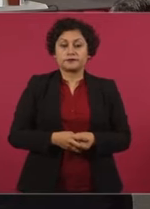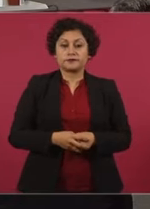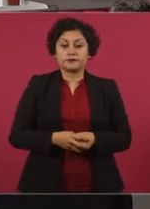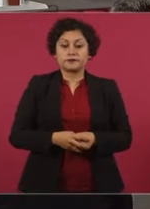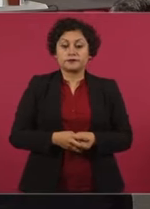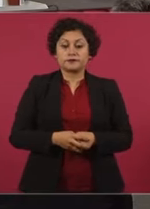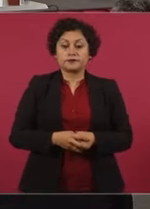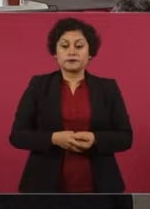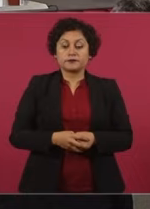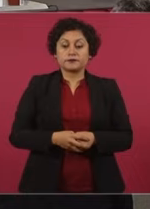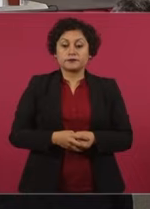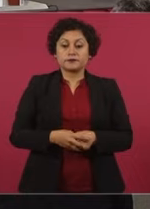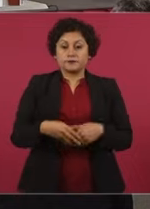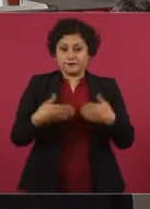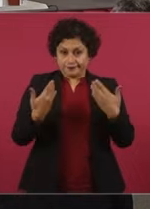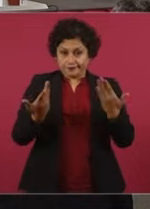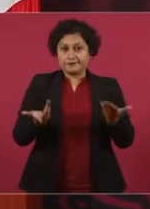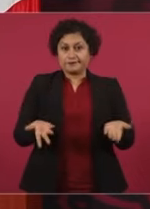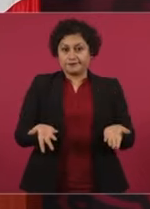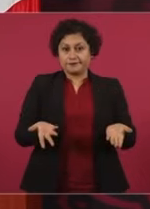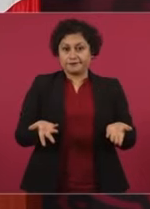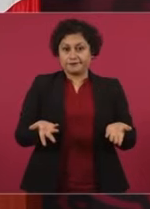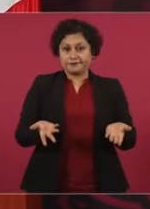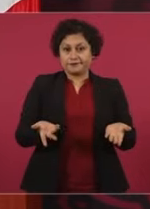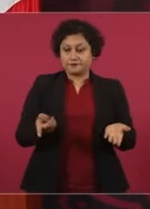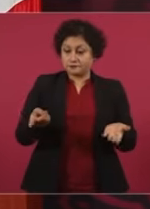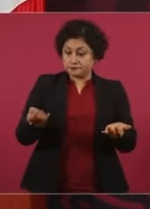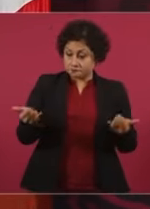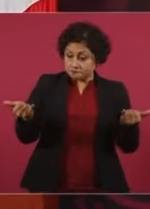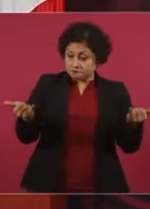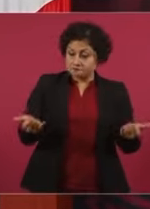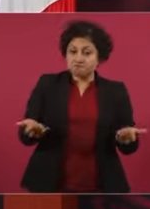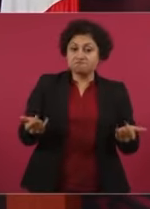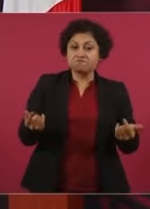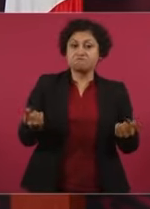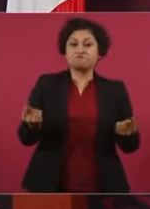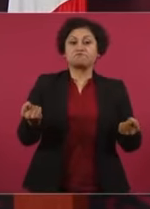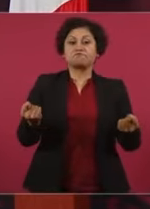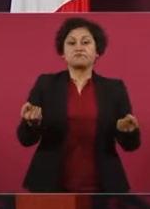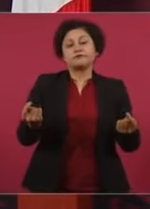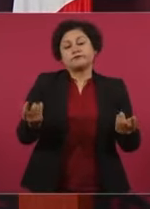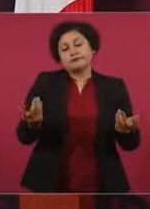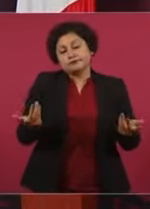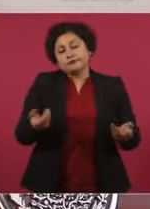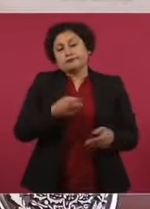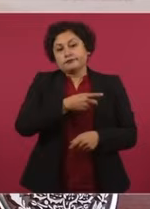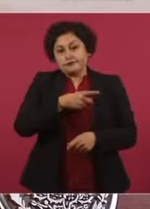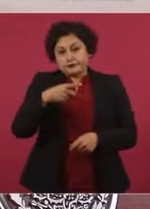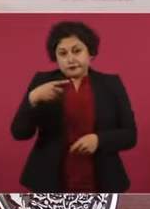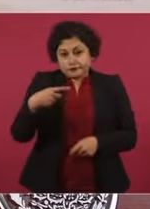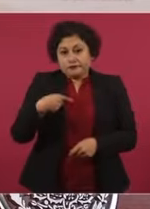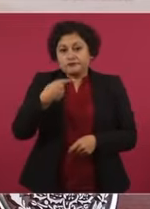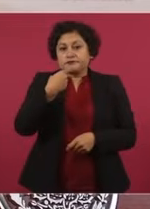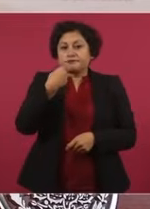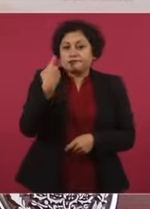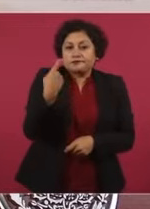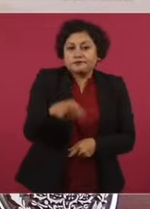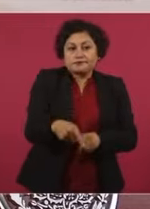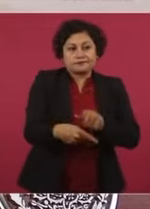Entonces, hay que continuar haciendo esta denuncia